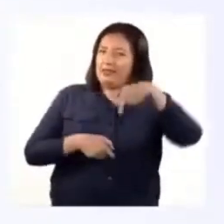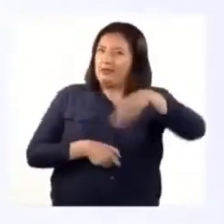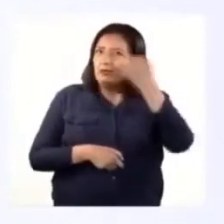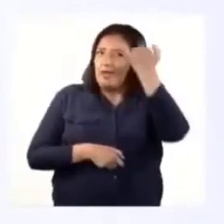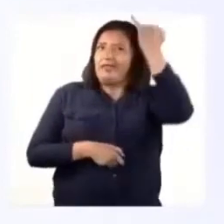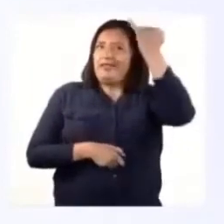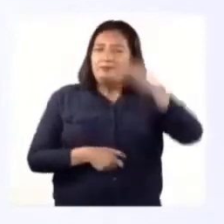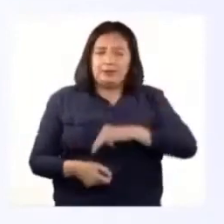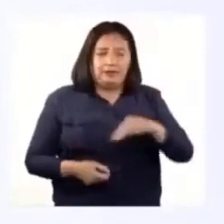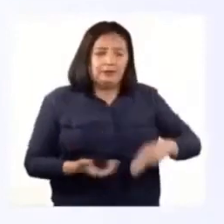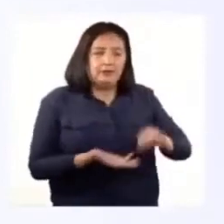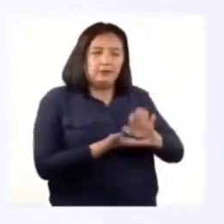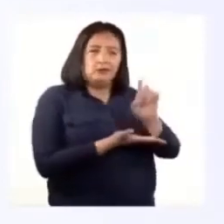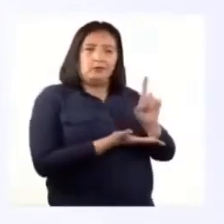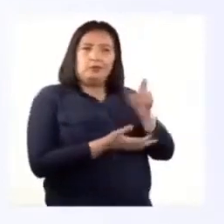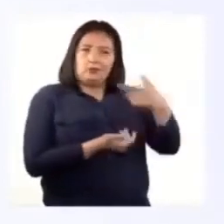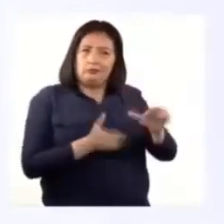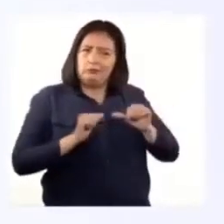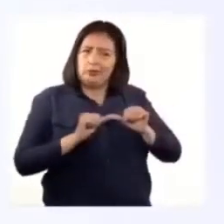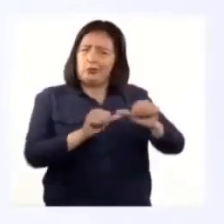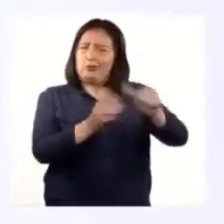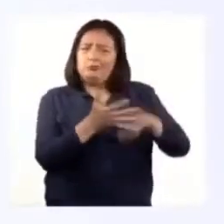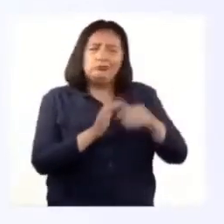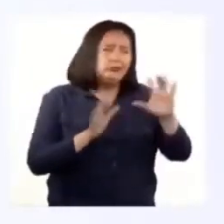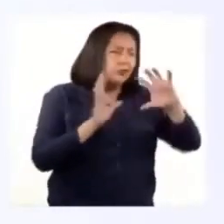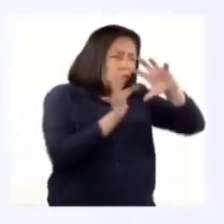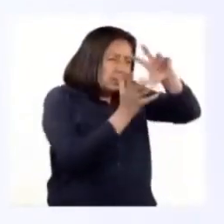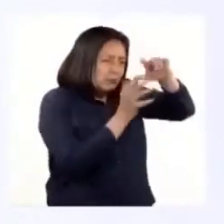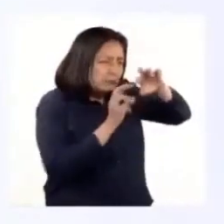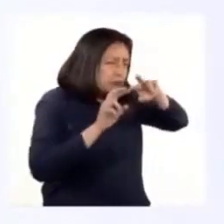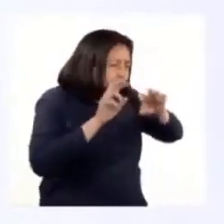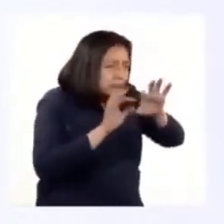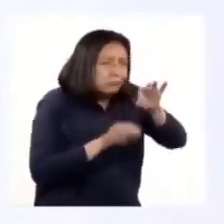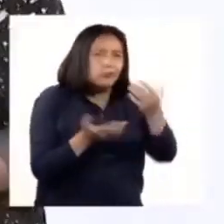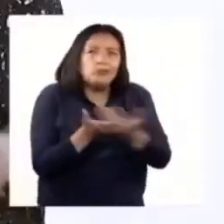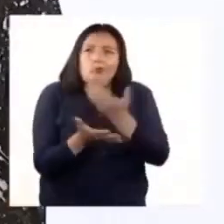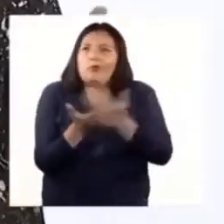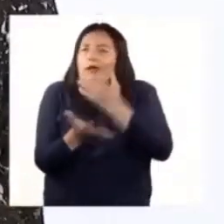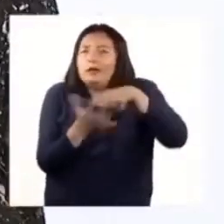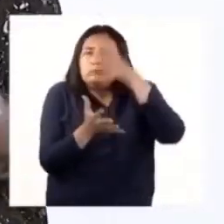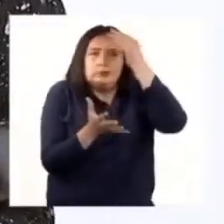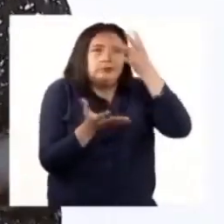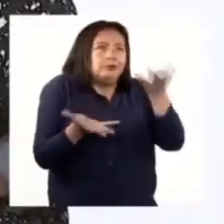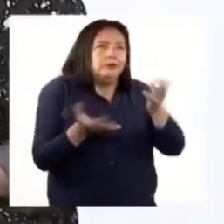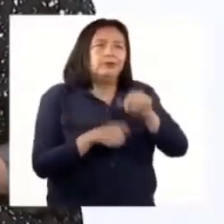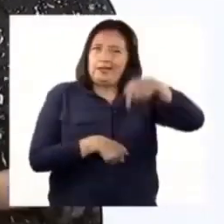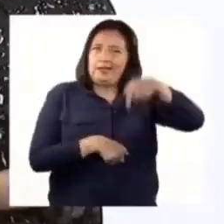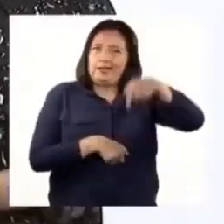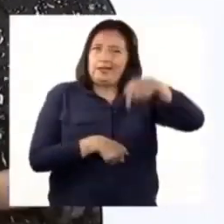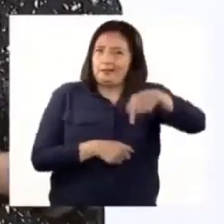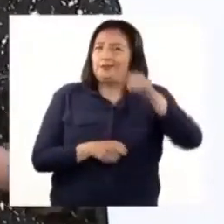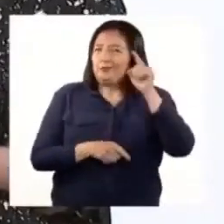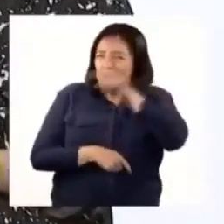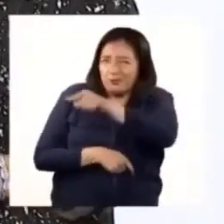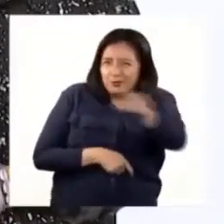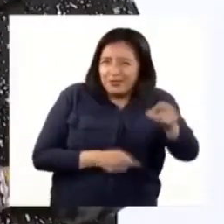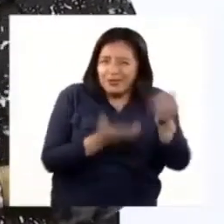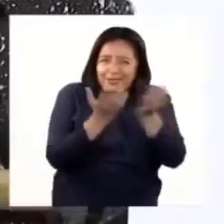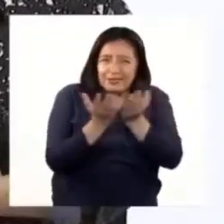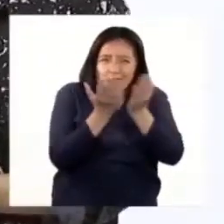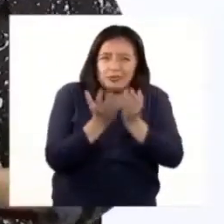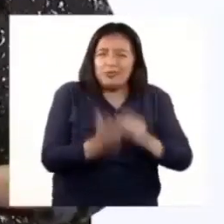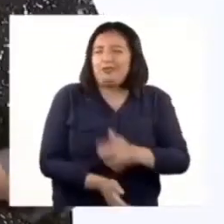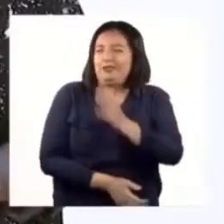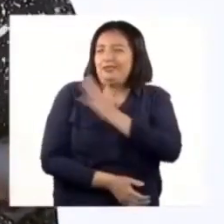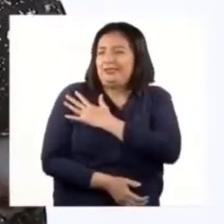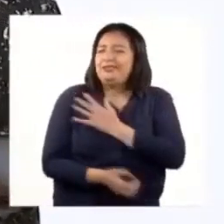una iniciativa del Ministerio de Educación para continuar explorando el mundo a través de nuevos conocimientos. Este es un segmento para ustedes estudiantes de